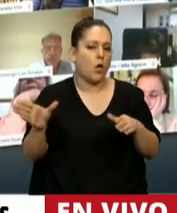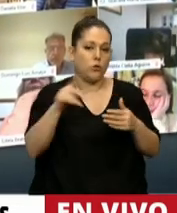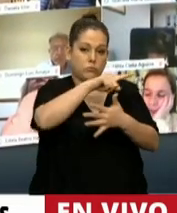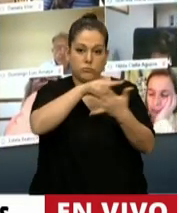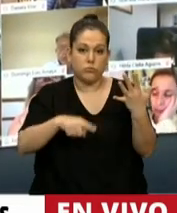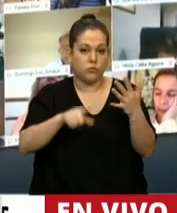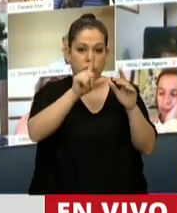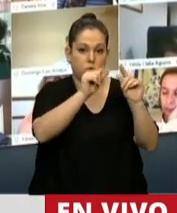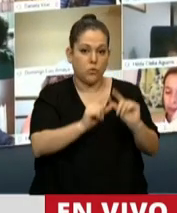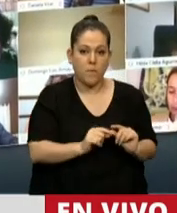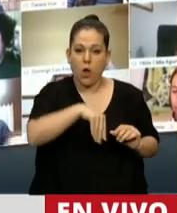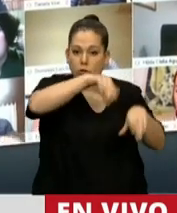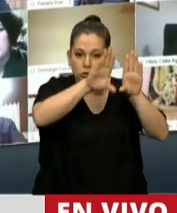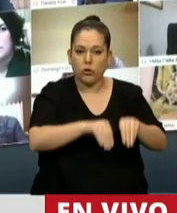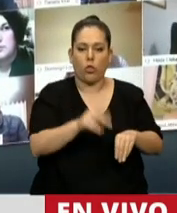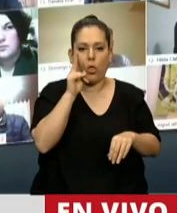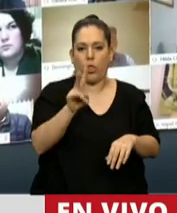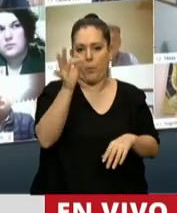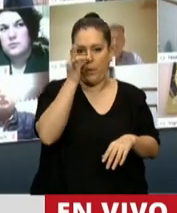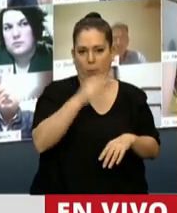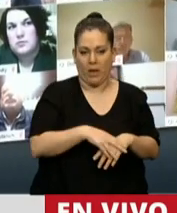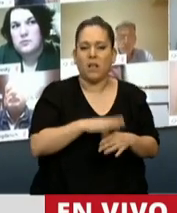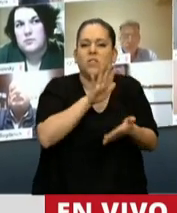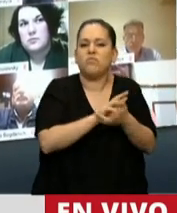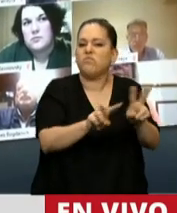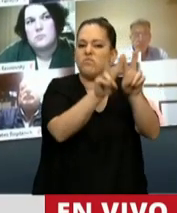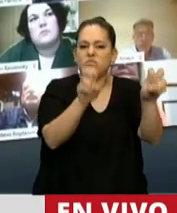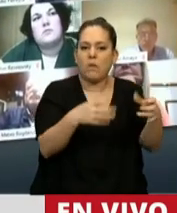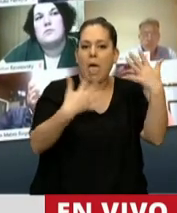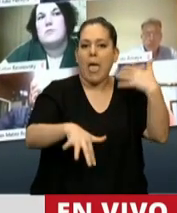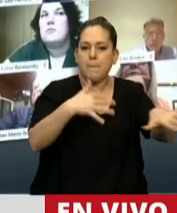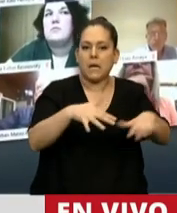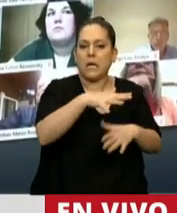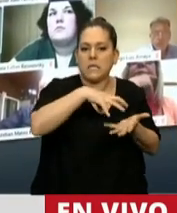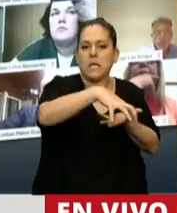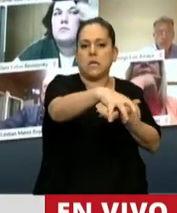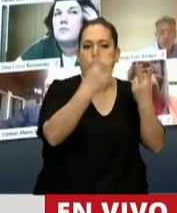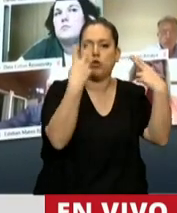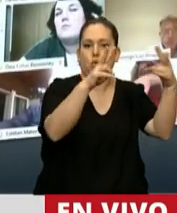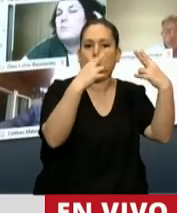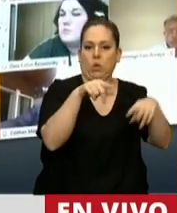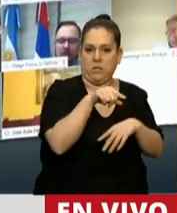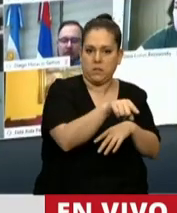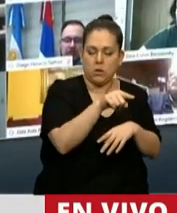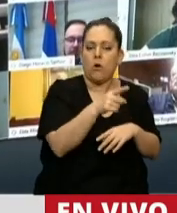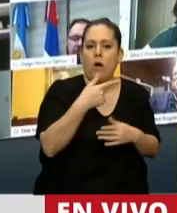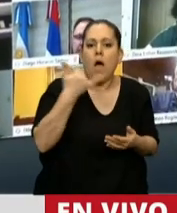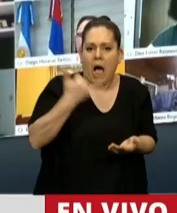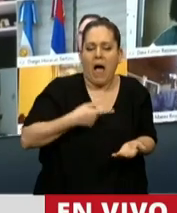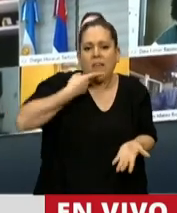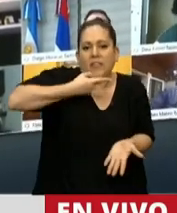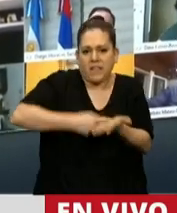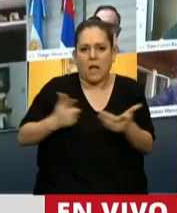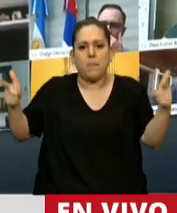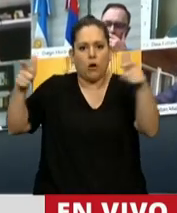de 2020. Sobre emergencia del sector turístico, el cual cuenta con dictamen de la